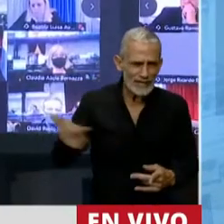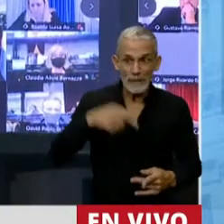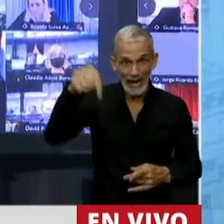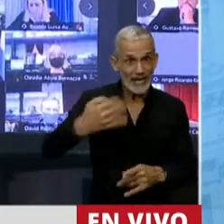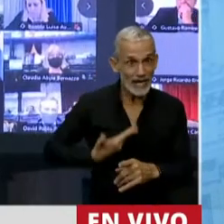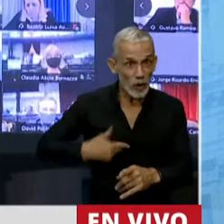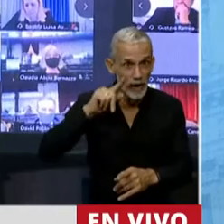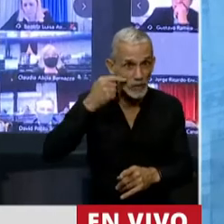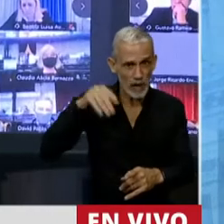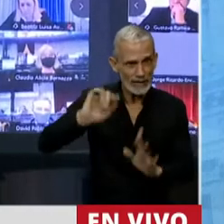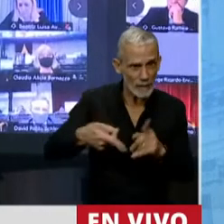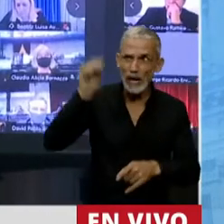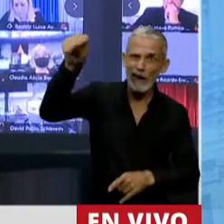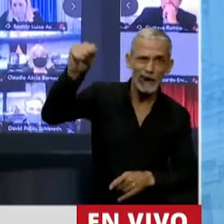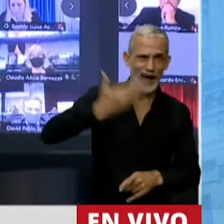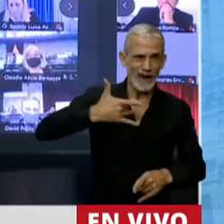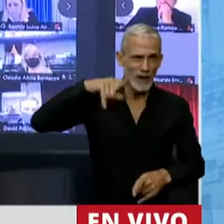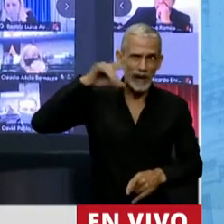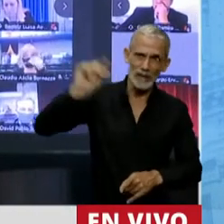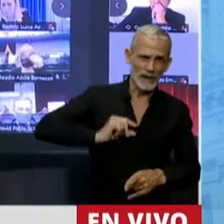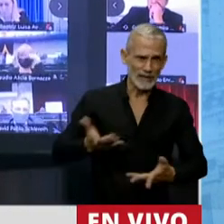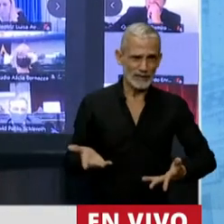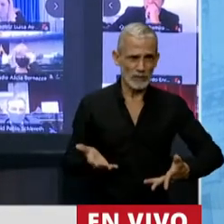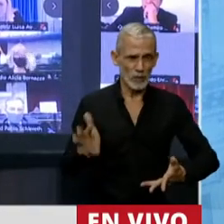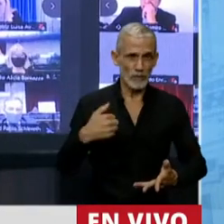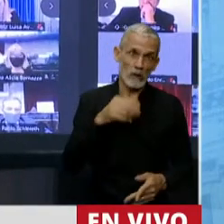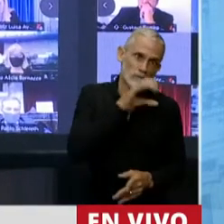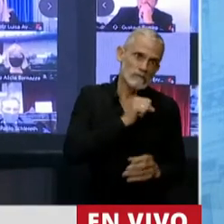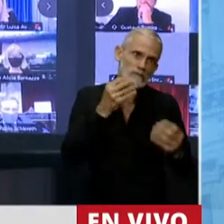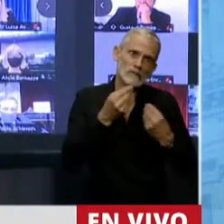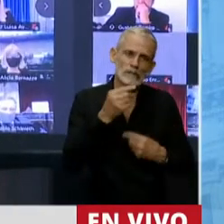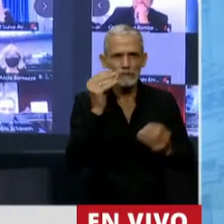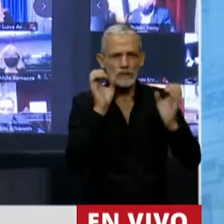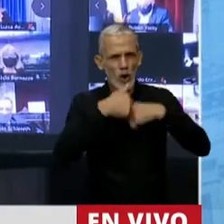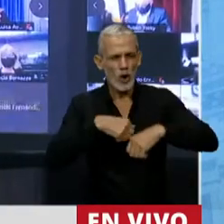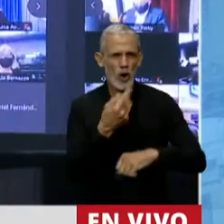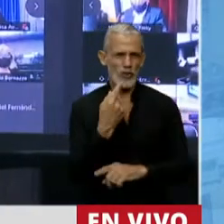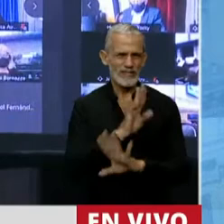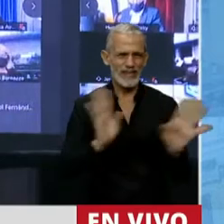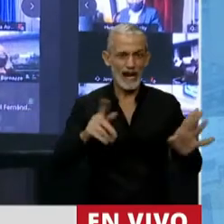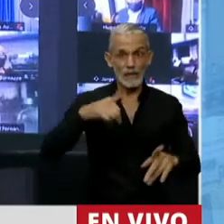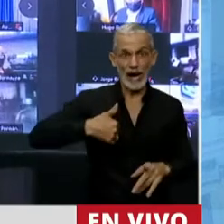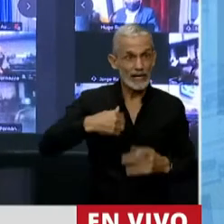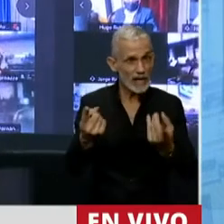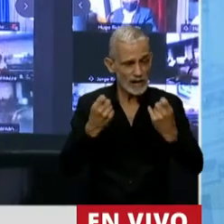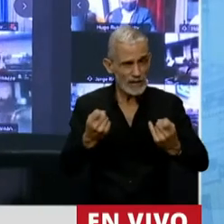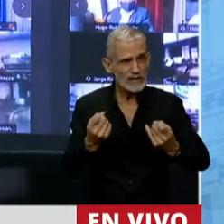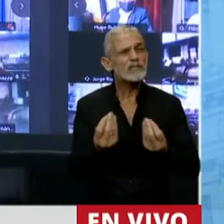este, pero creo que si nosotros no decimos lo que hace falta hacer en la Argentina, que hace falta